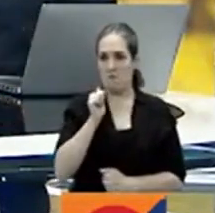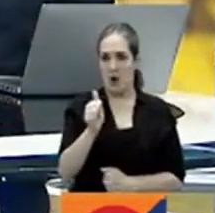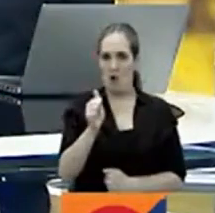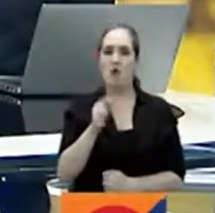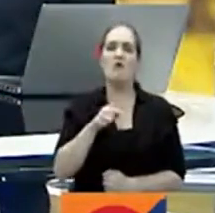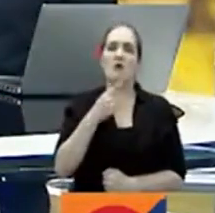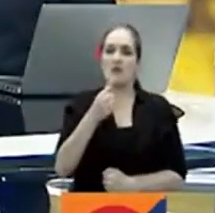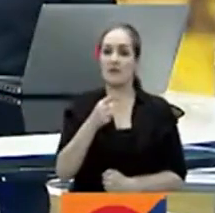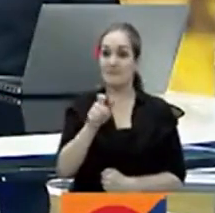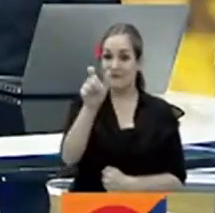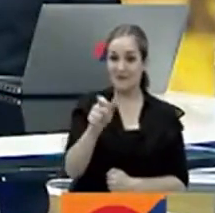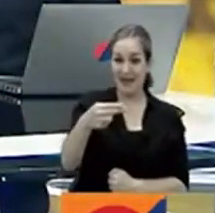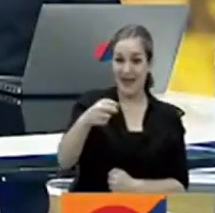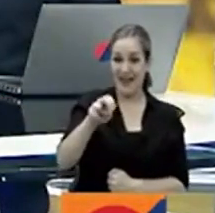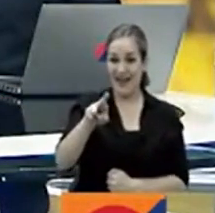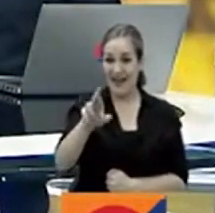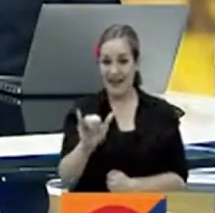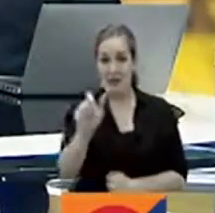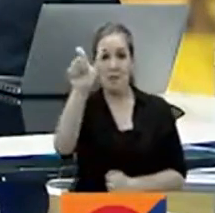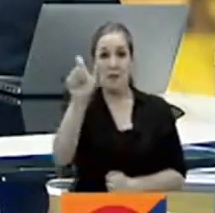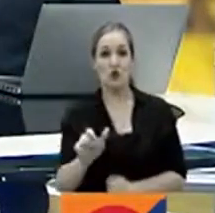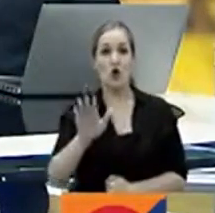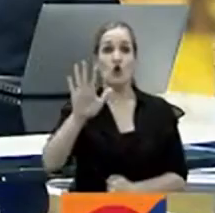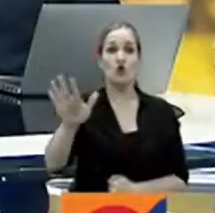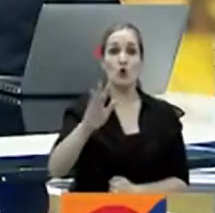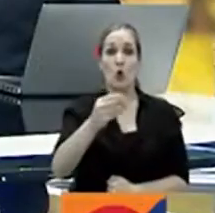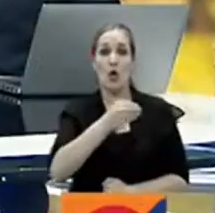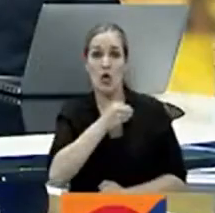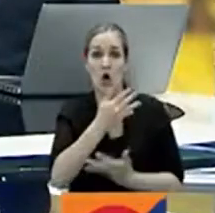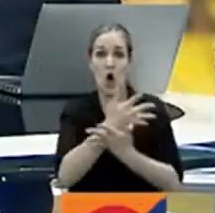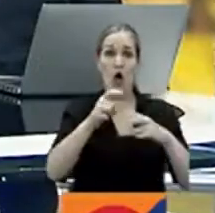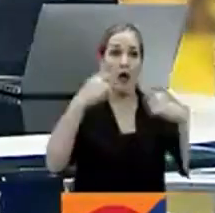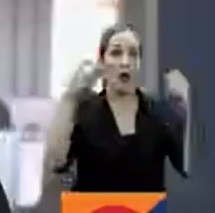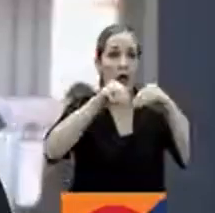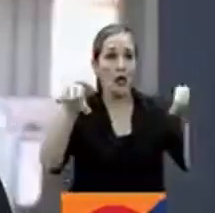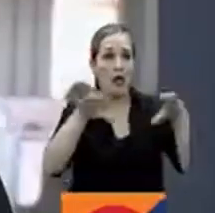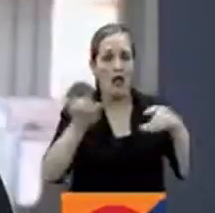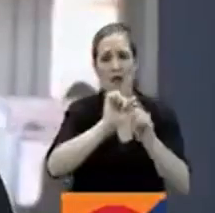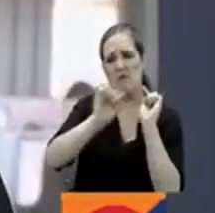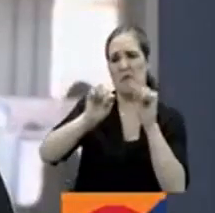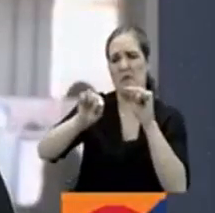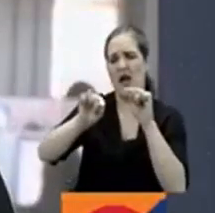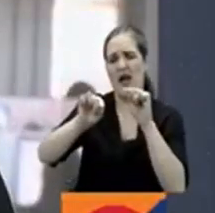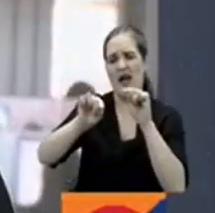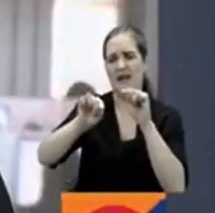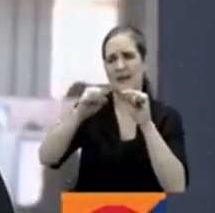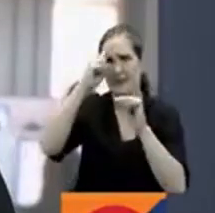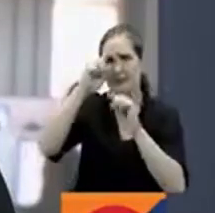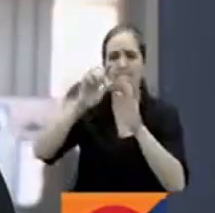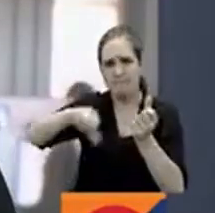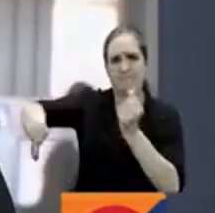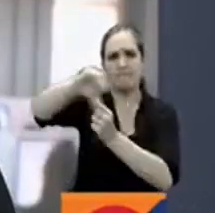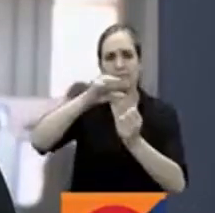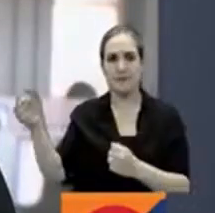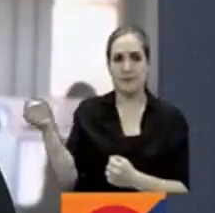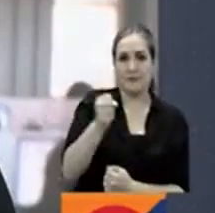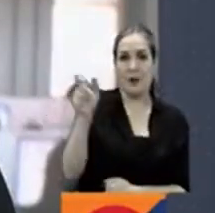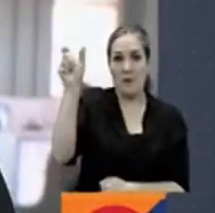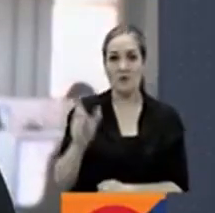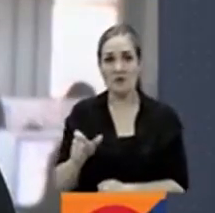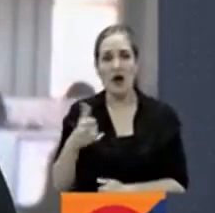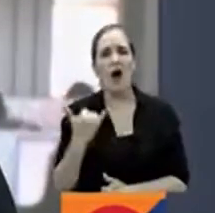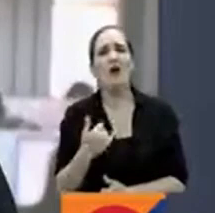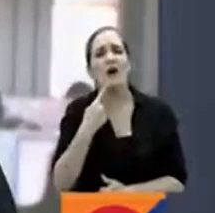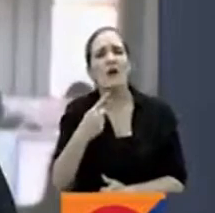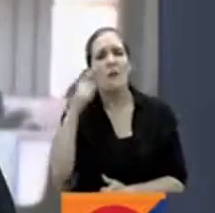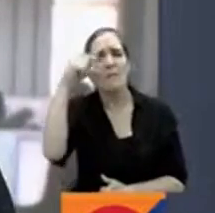había estado cuestionado por las manifestaciones de sus creencias religiosas. Luisa Barberi en el Palacio de Nariño. Buenas tardes. ¿Y qué dijo el